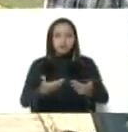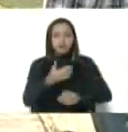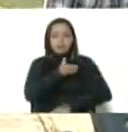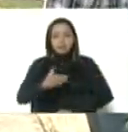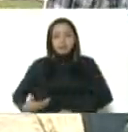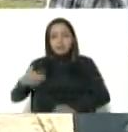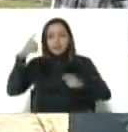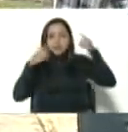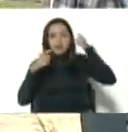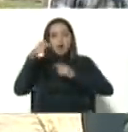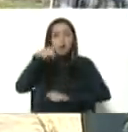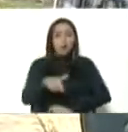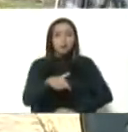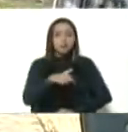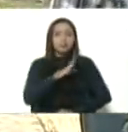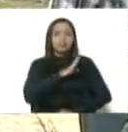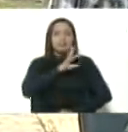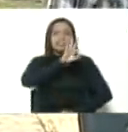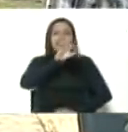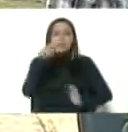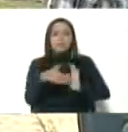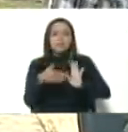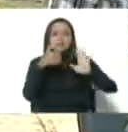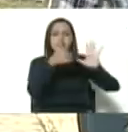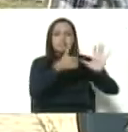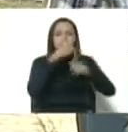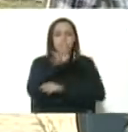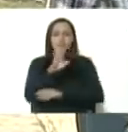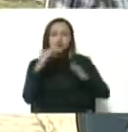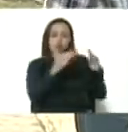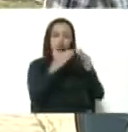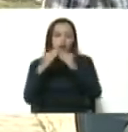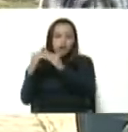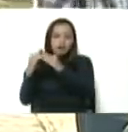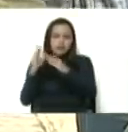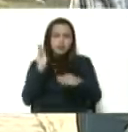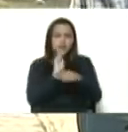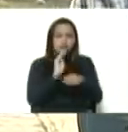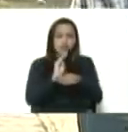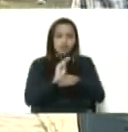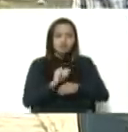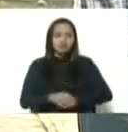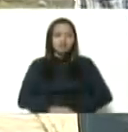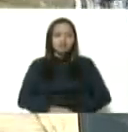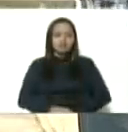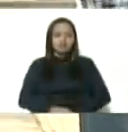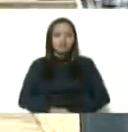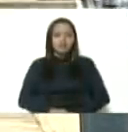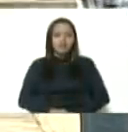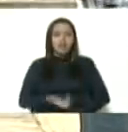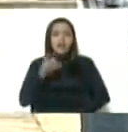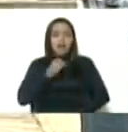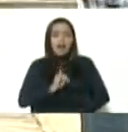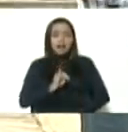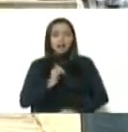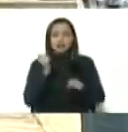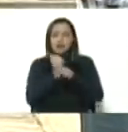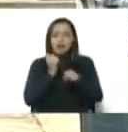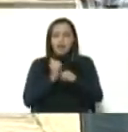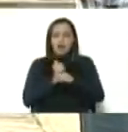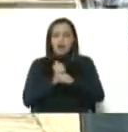hoy tenemos 3.064 hogares protegidos. Tenemos en partos humanizados, tenemos